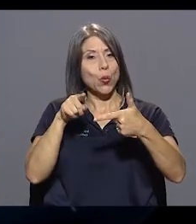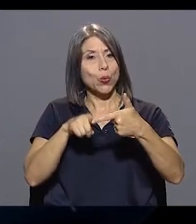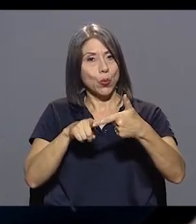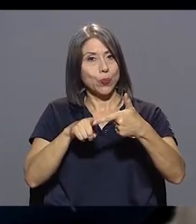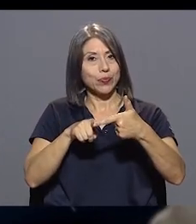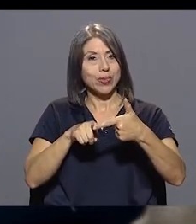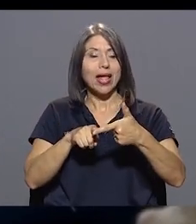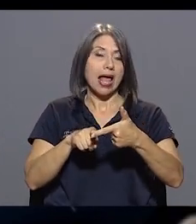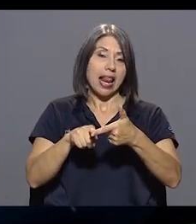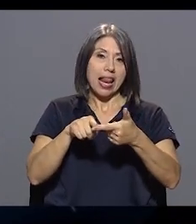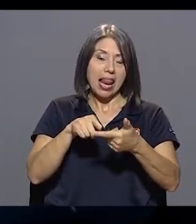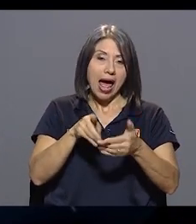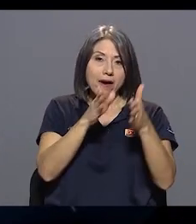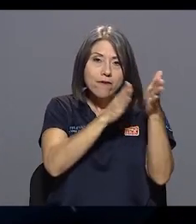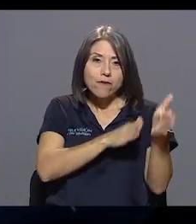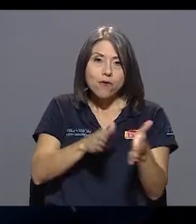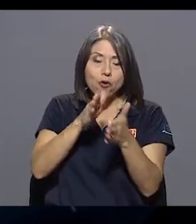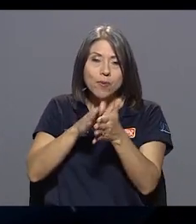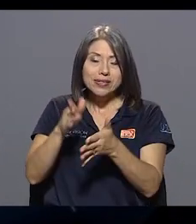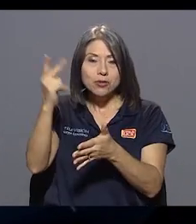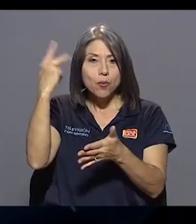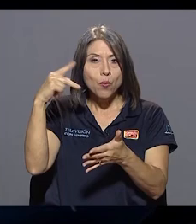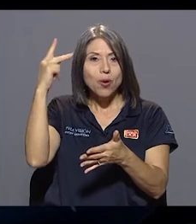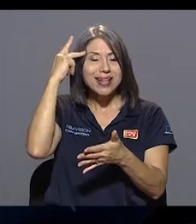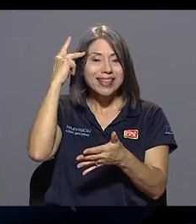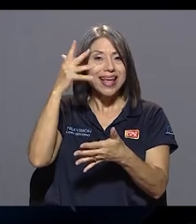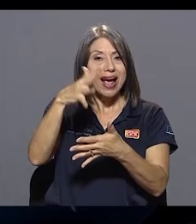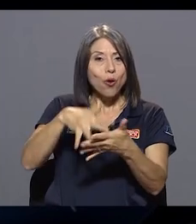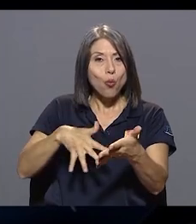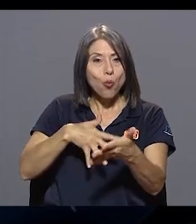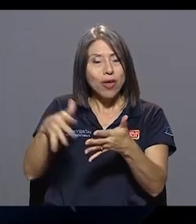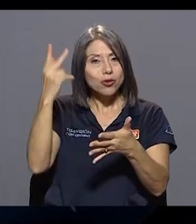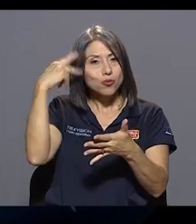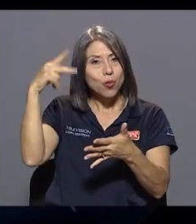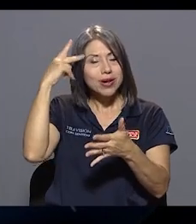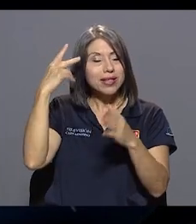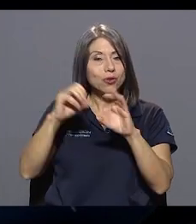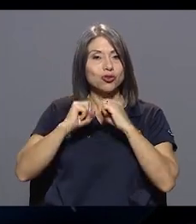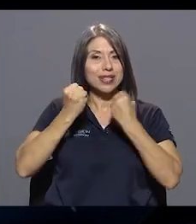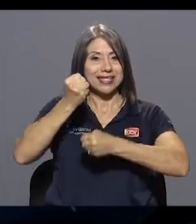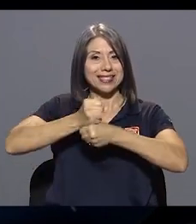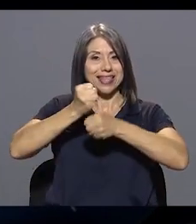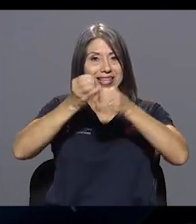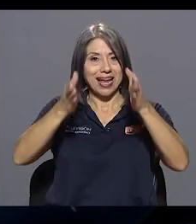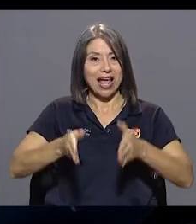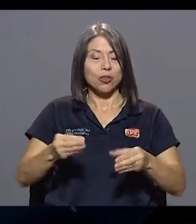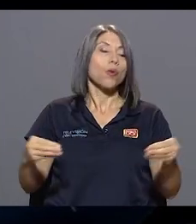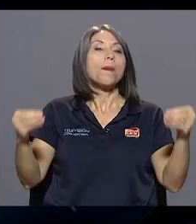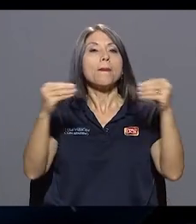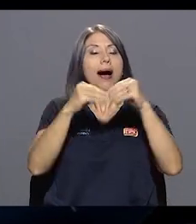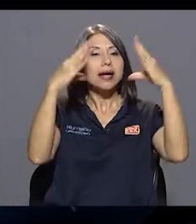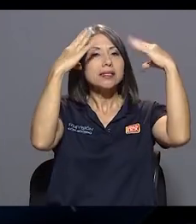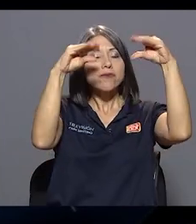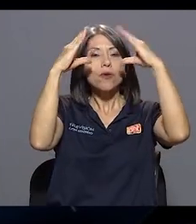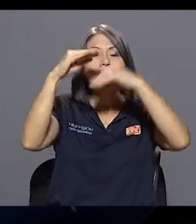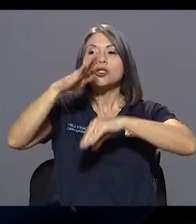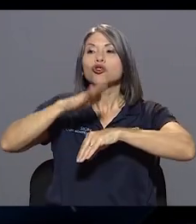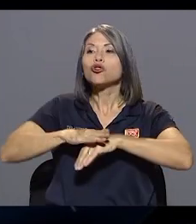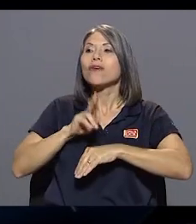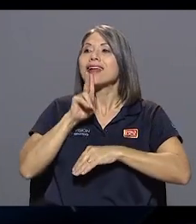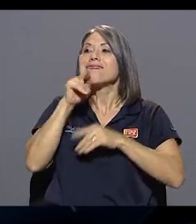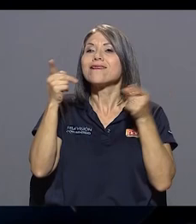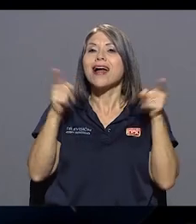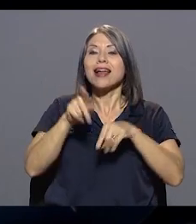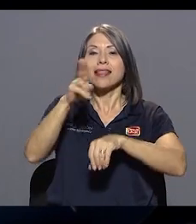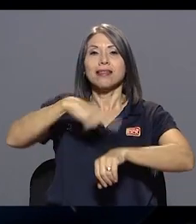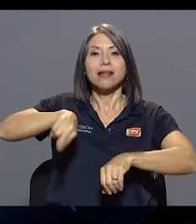formación política, los cuadros políticos del sindicato, para que tengan una mayor información de la realidad nacional, de